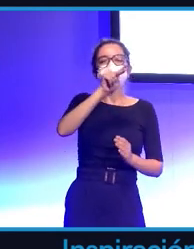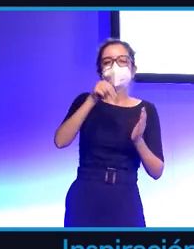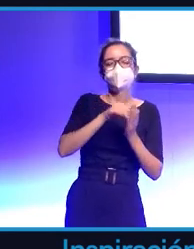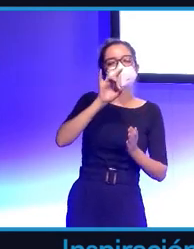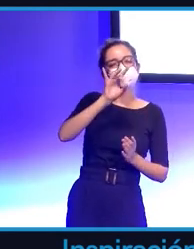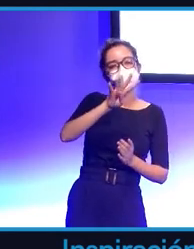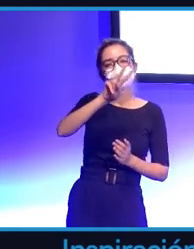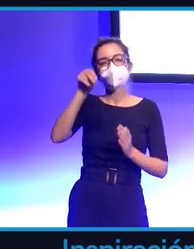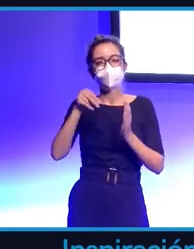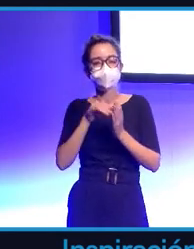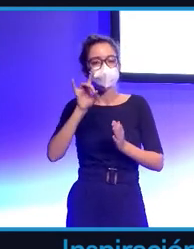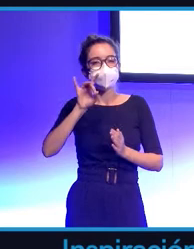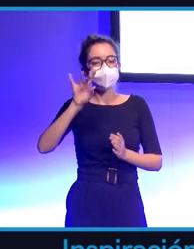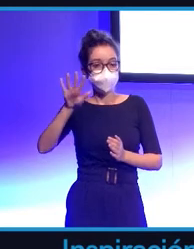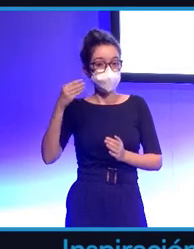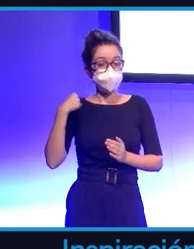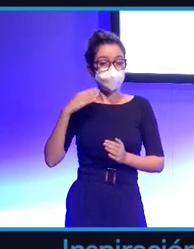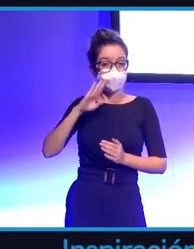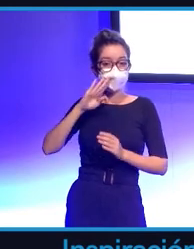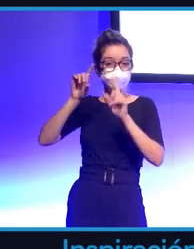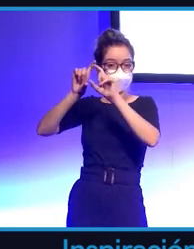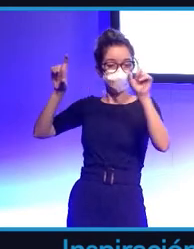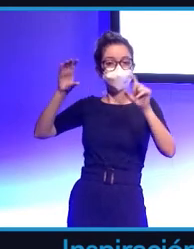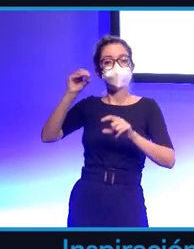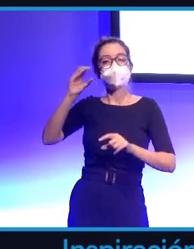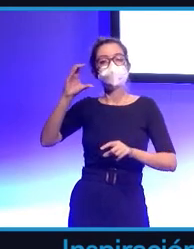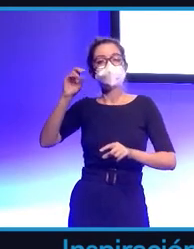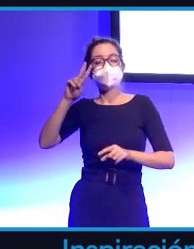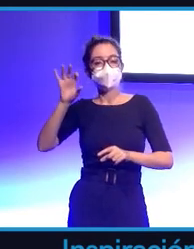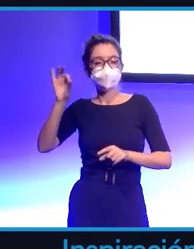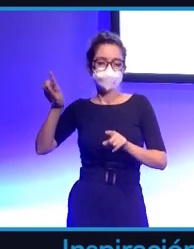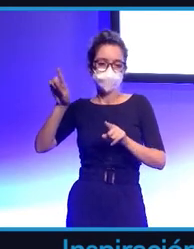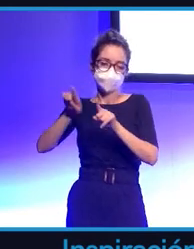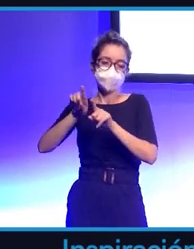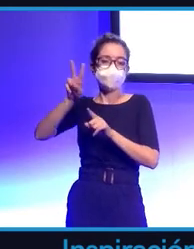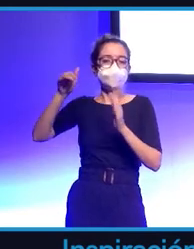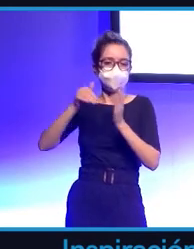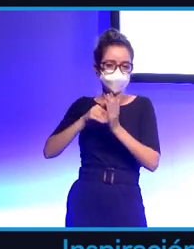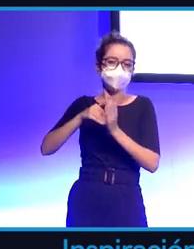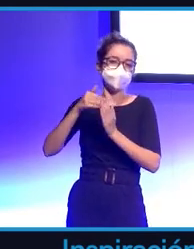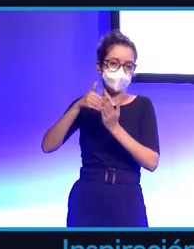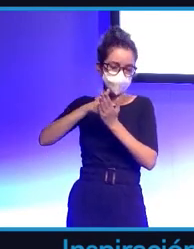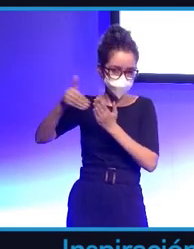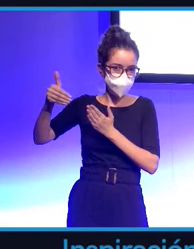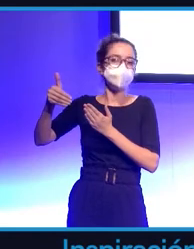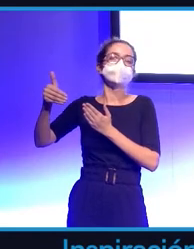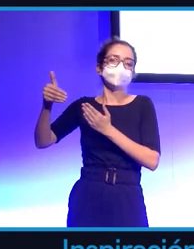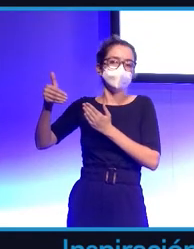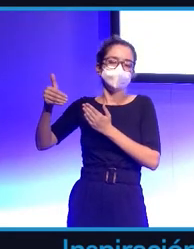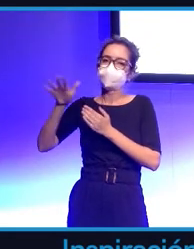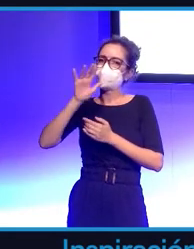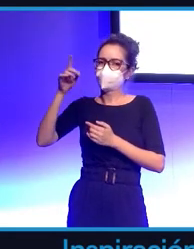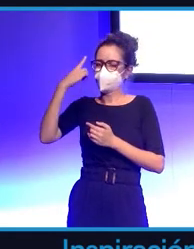cuando empieza a hacer estos movimientos como el que os comentaba de la compra de Oculus por 2.000 millones, porque ya sabía que venía algo muy grande y muy potente.